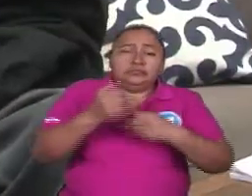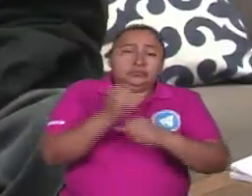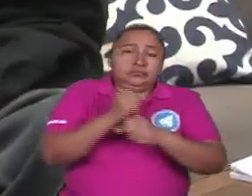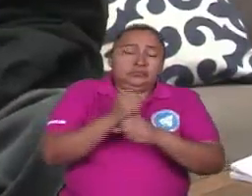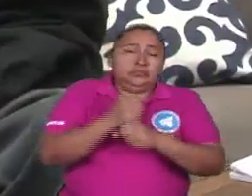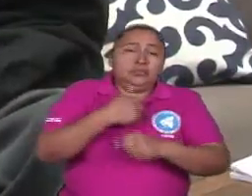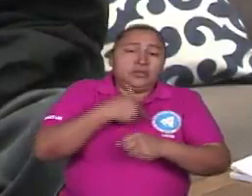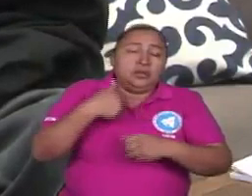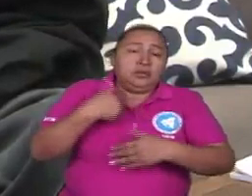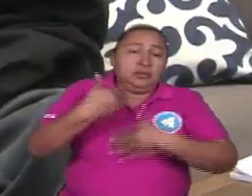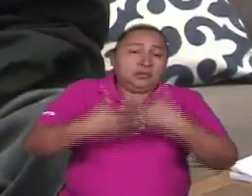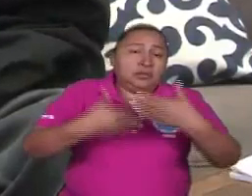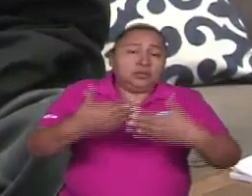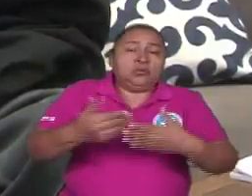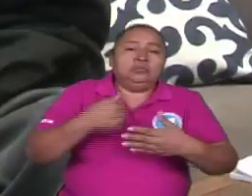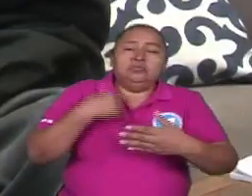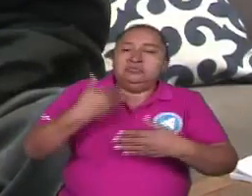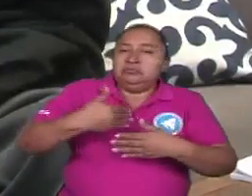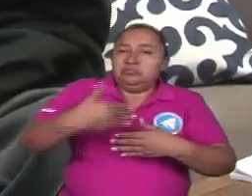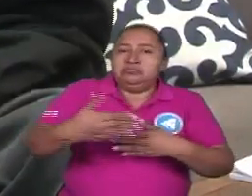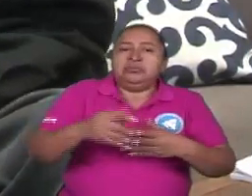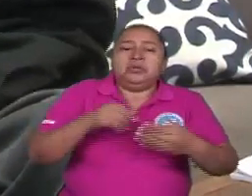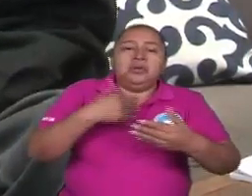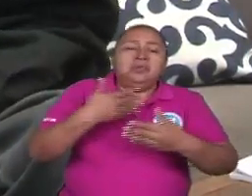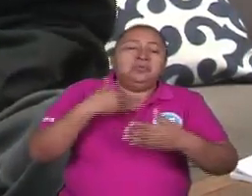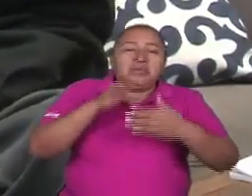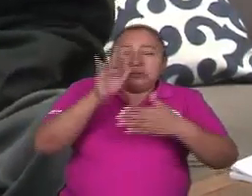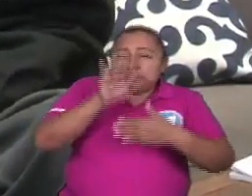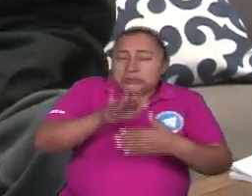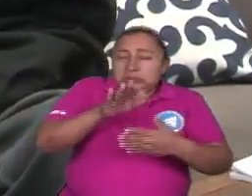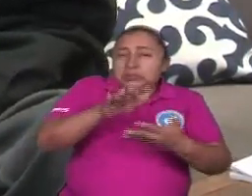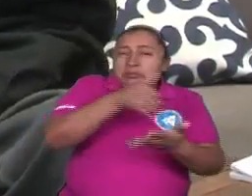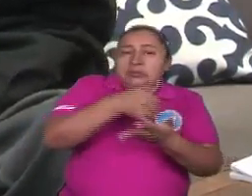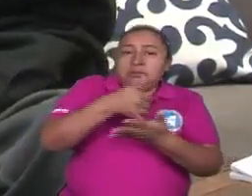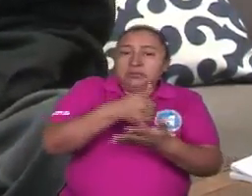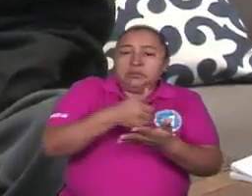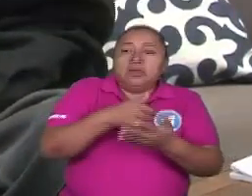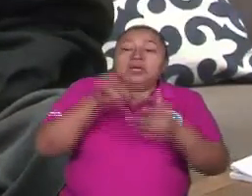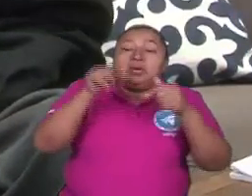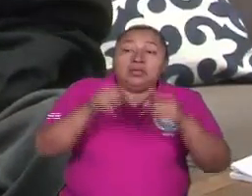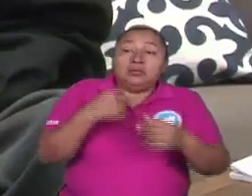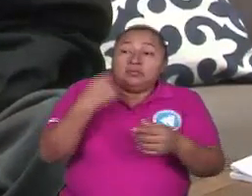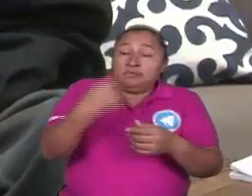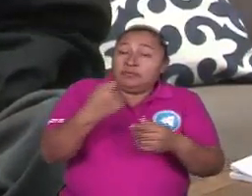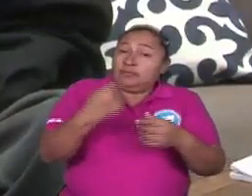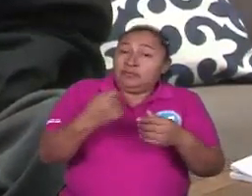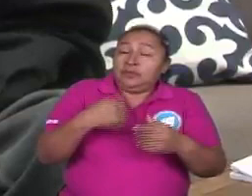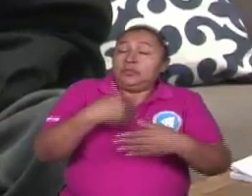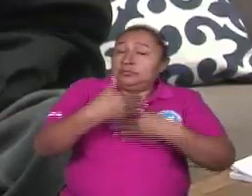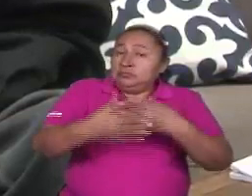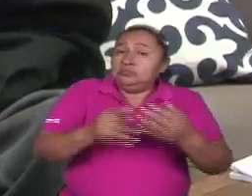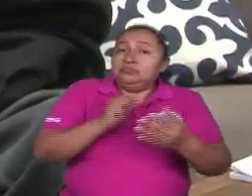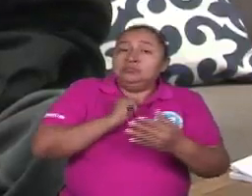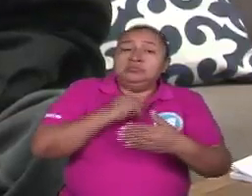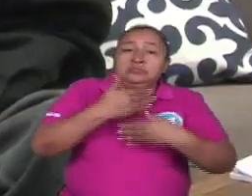hemos ido avanzando hemos ido reduciendo un poco la vulnerabilidad este es un desafío que es un proceso bastante